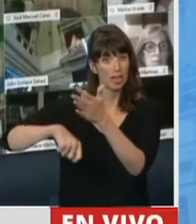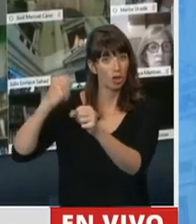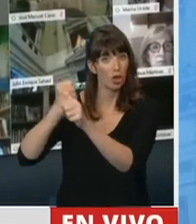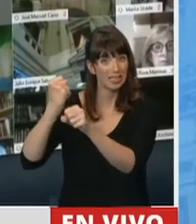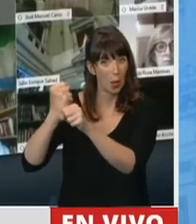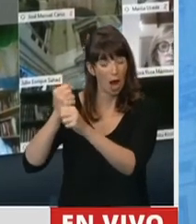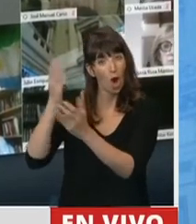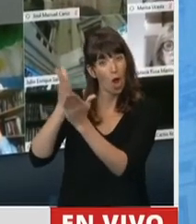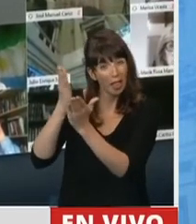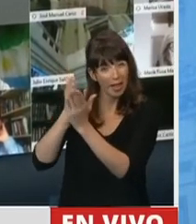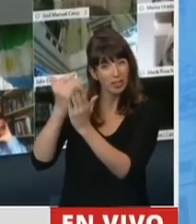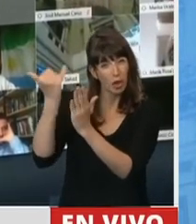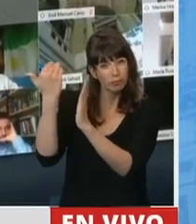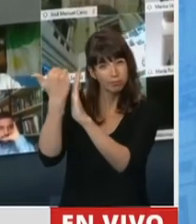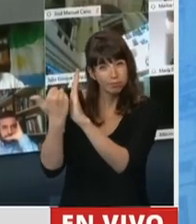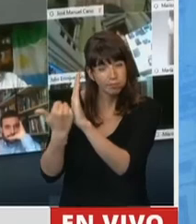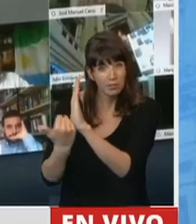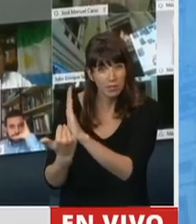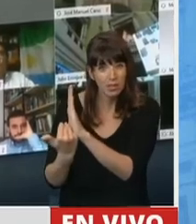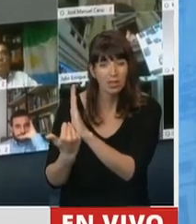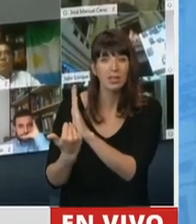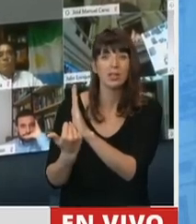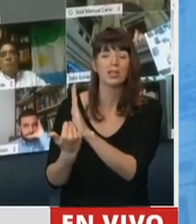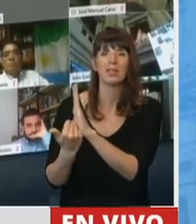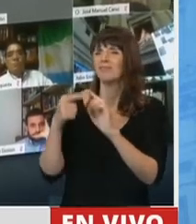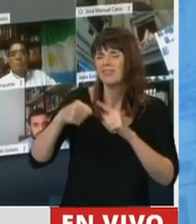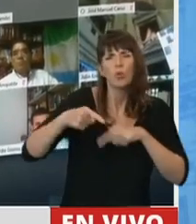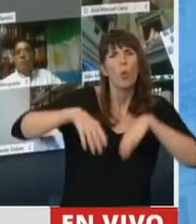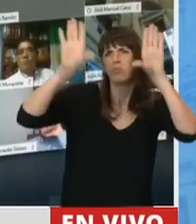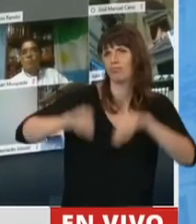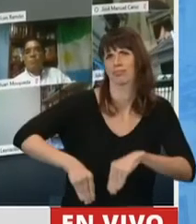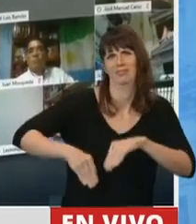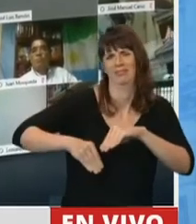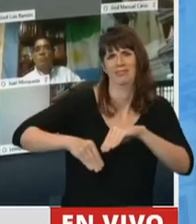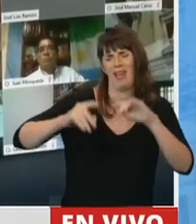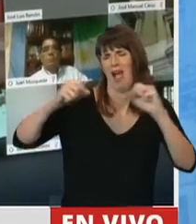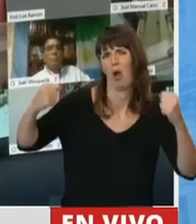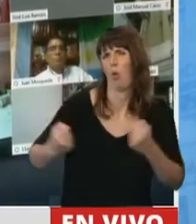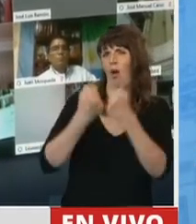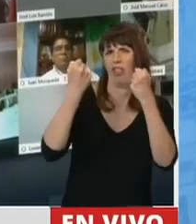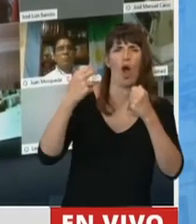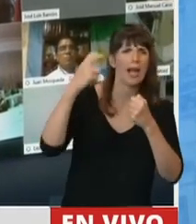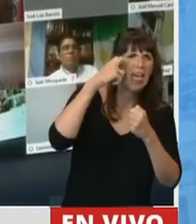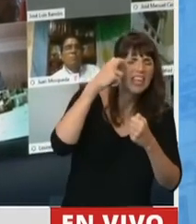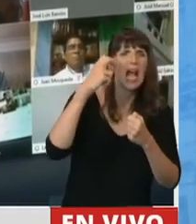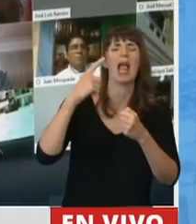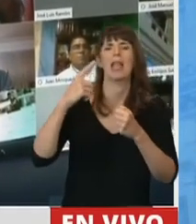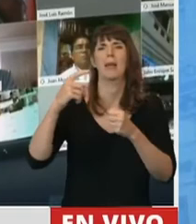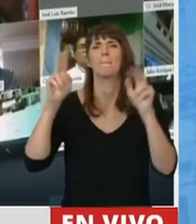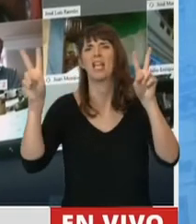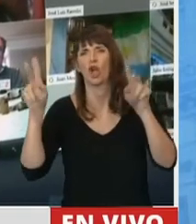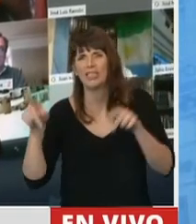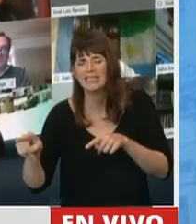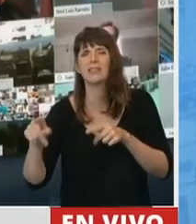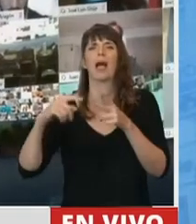ninguna manera se iba... Esto ha sido unánime. Radicales, peronistas, del PRO, donde